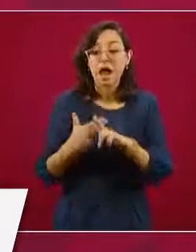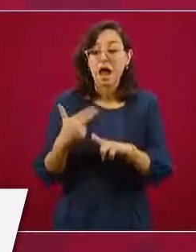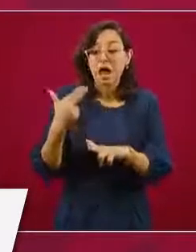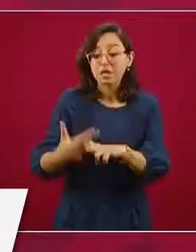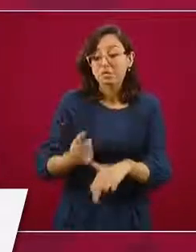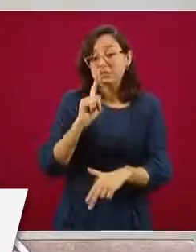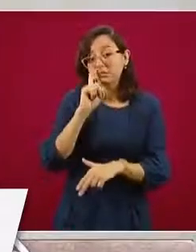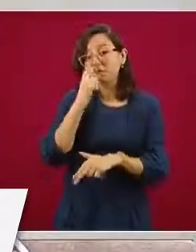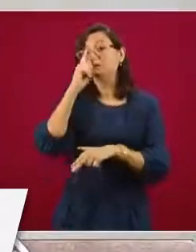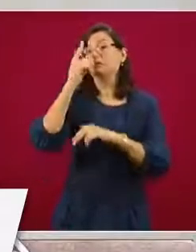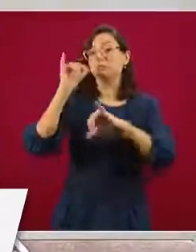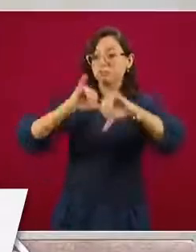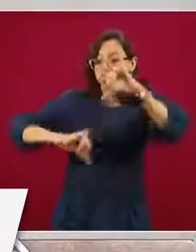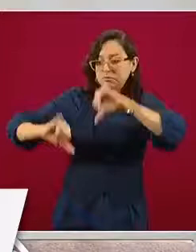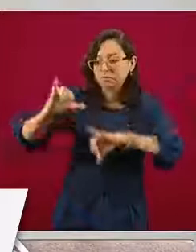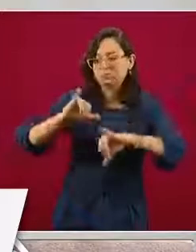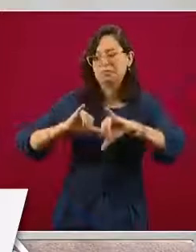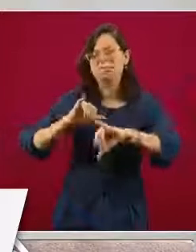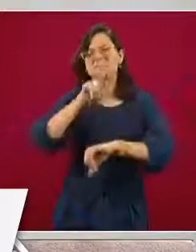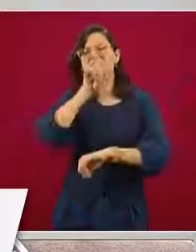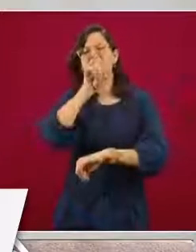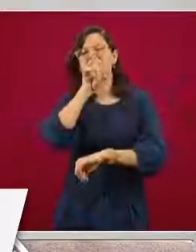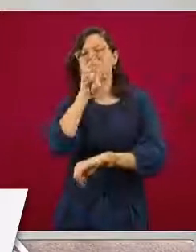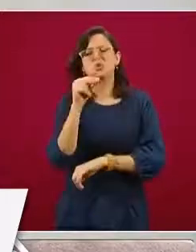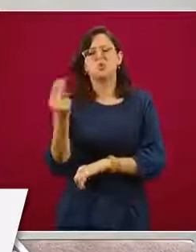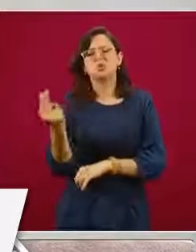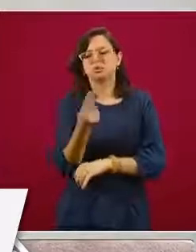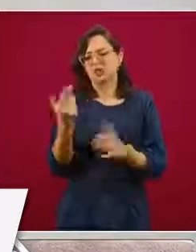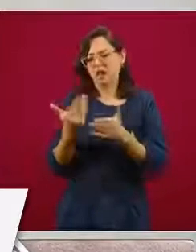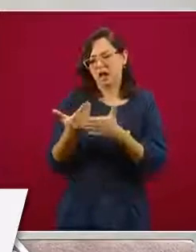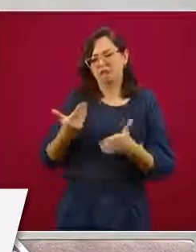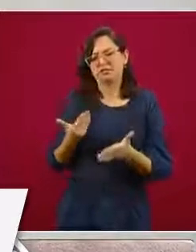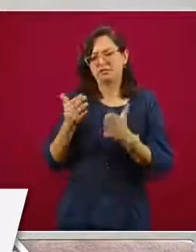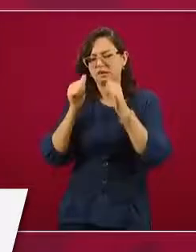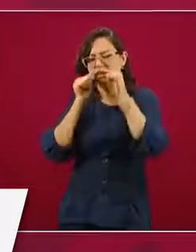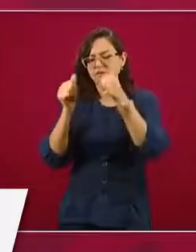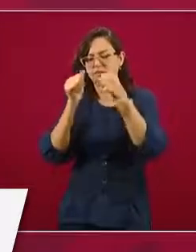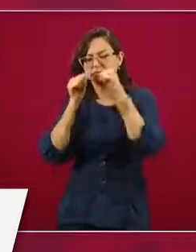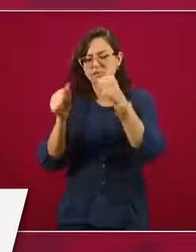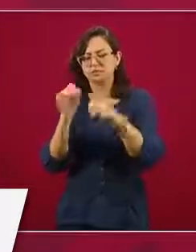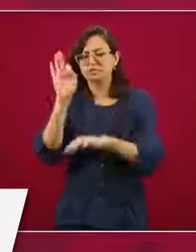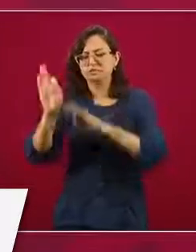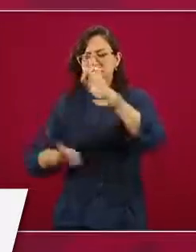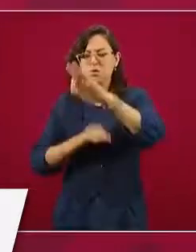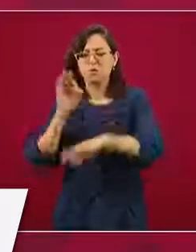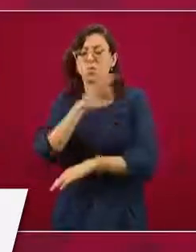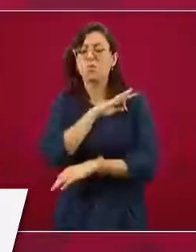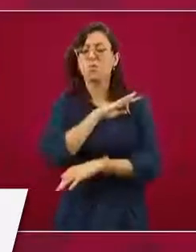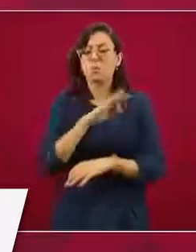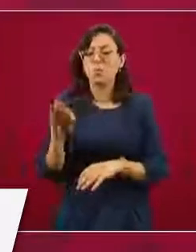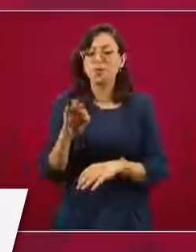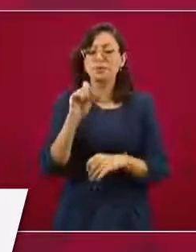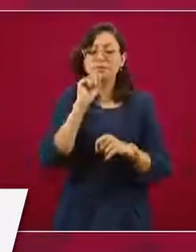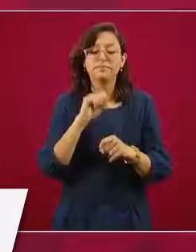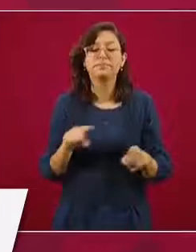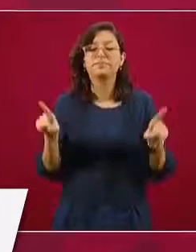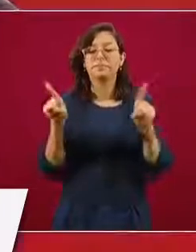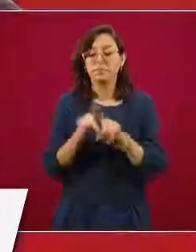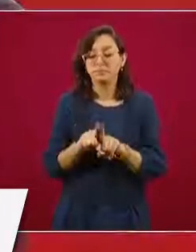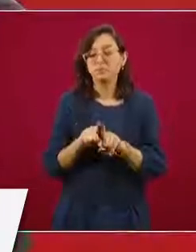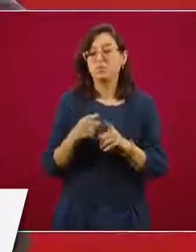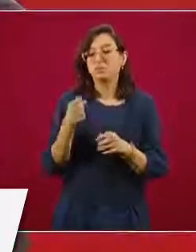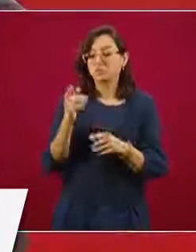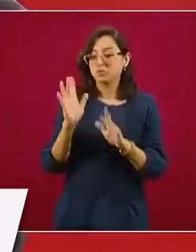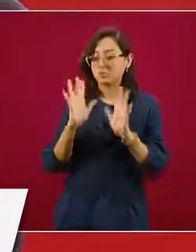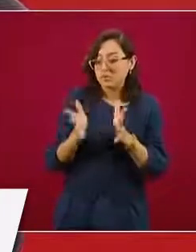que se le tome la muestra y a que se procese, ese es un dato importante. Y los casos confirmados, que ya expliqué, son los que